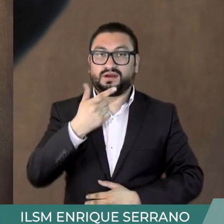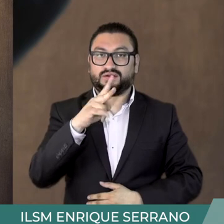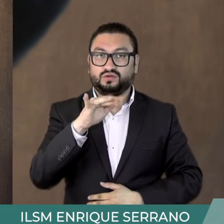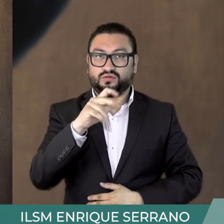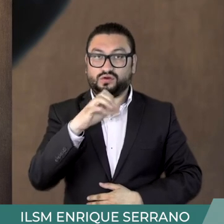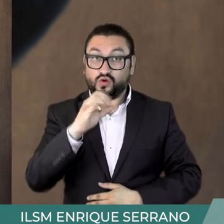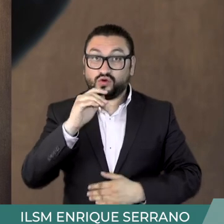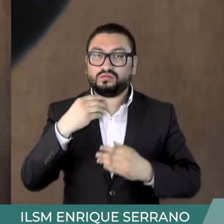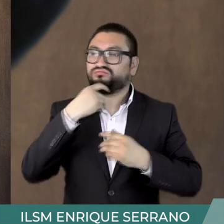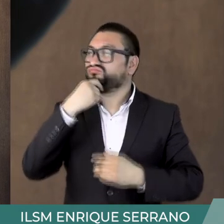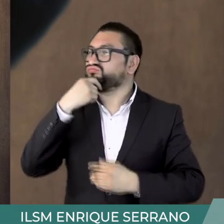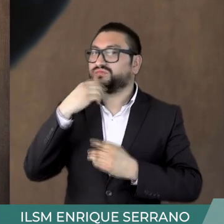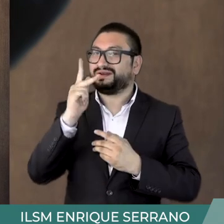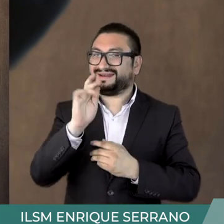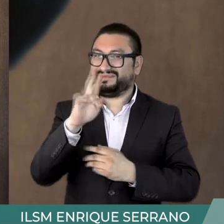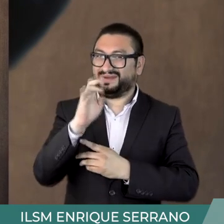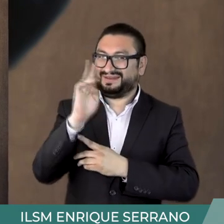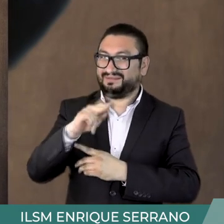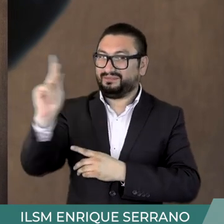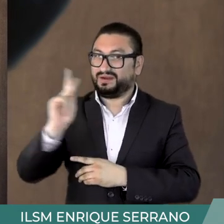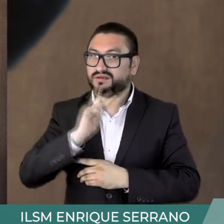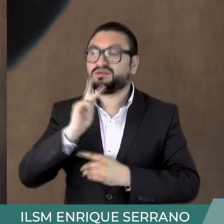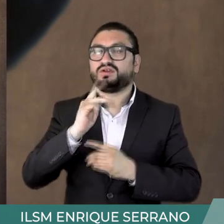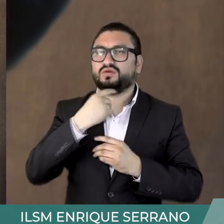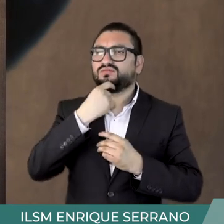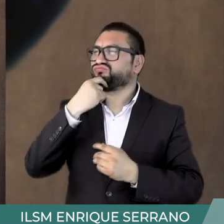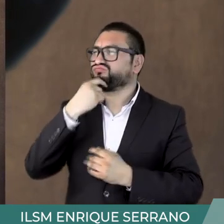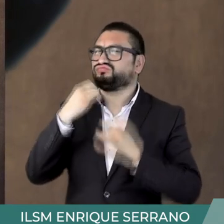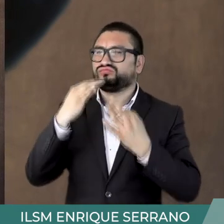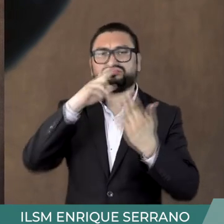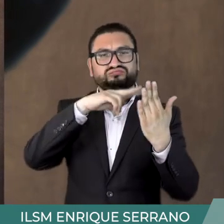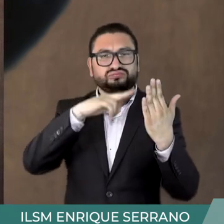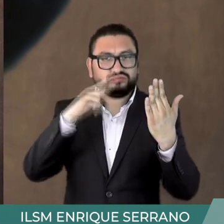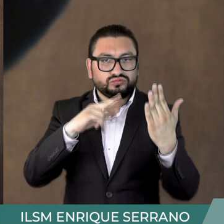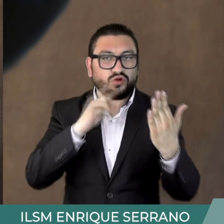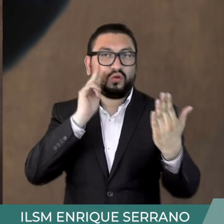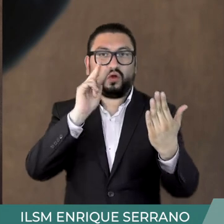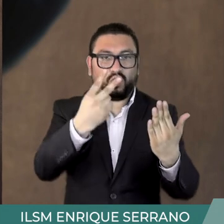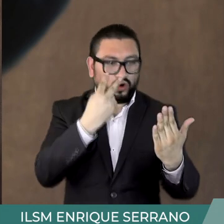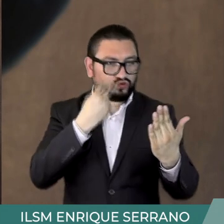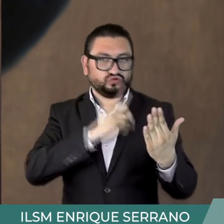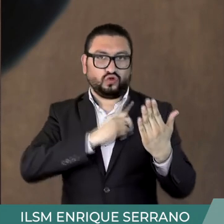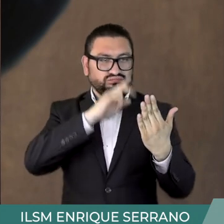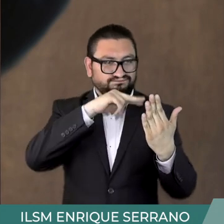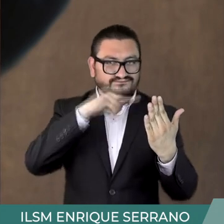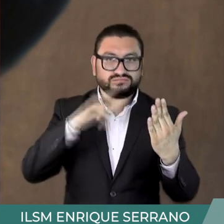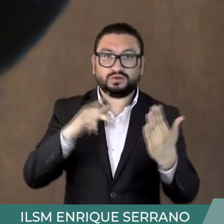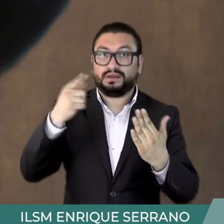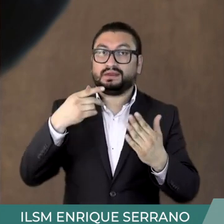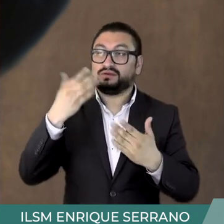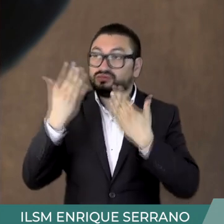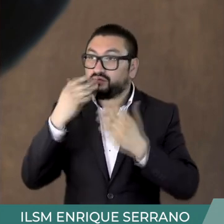Gedobio retomó la pose de Rembrandt y la fuerza psicológica que le imprimió a sus autorretratos, y estudió su